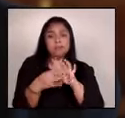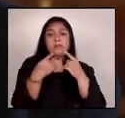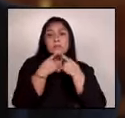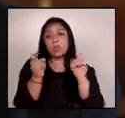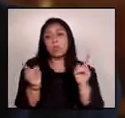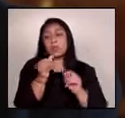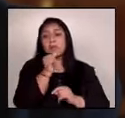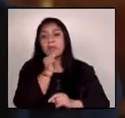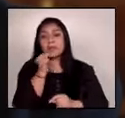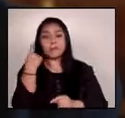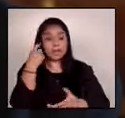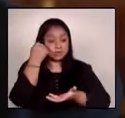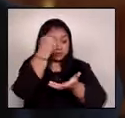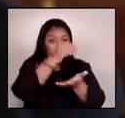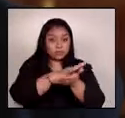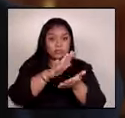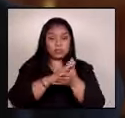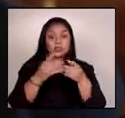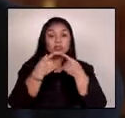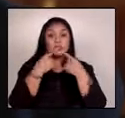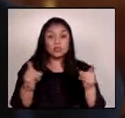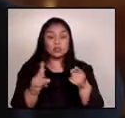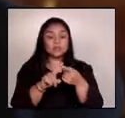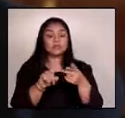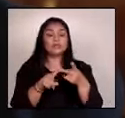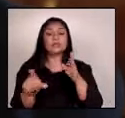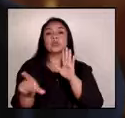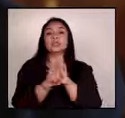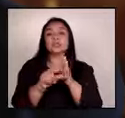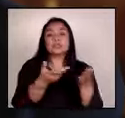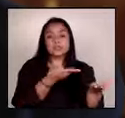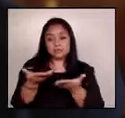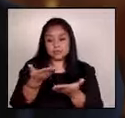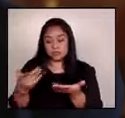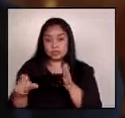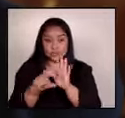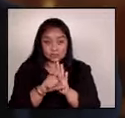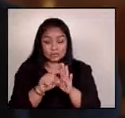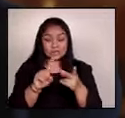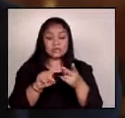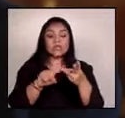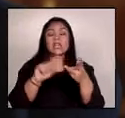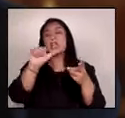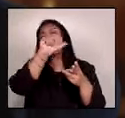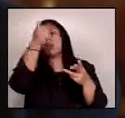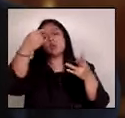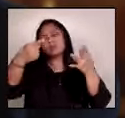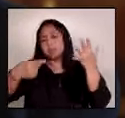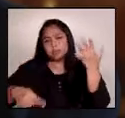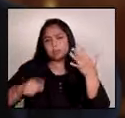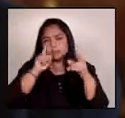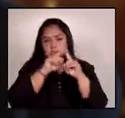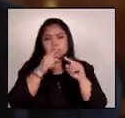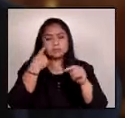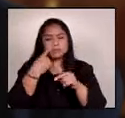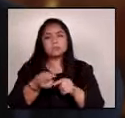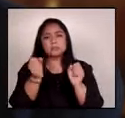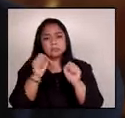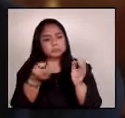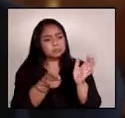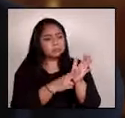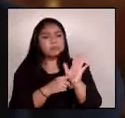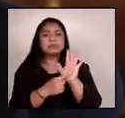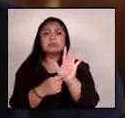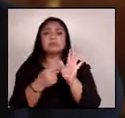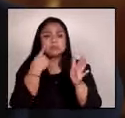-privadas para la inversión pública, una ley de servicio civil y otras que podremos poner sobre la mesa y